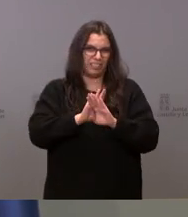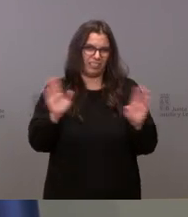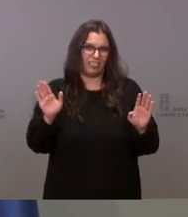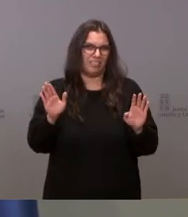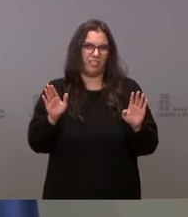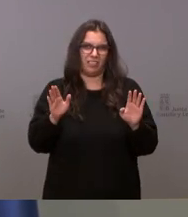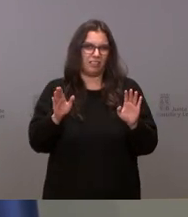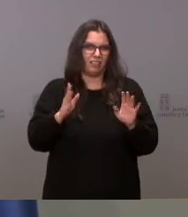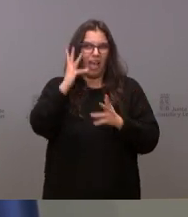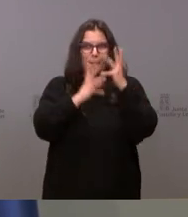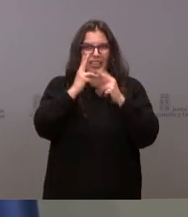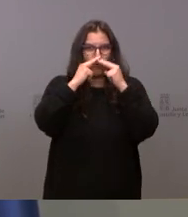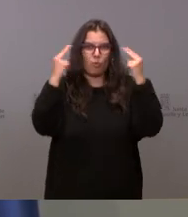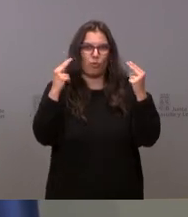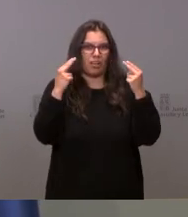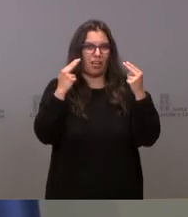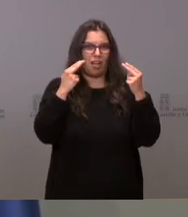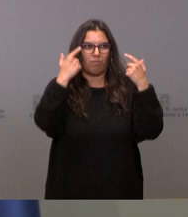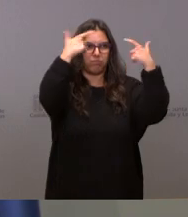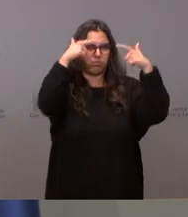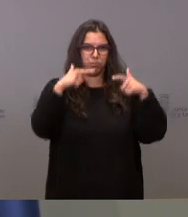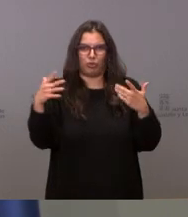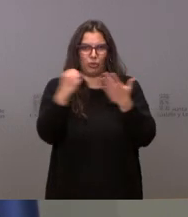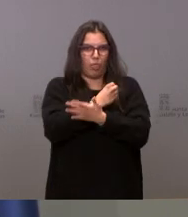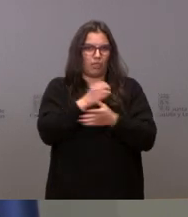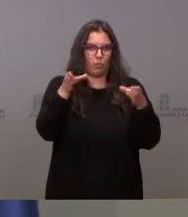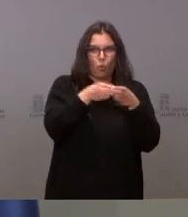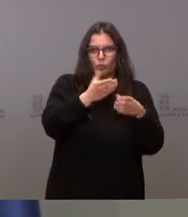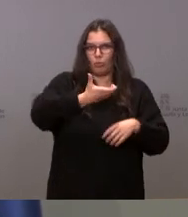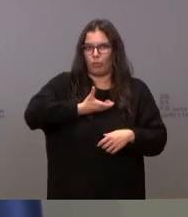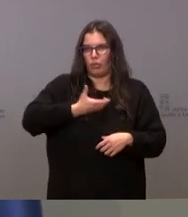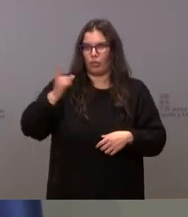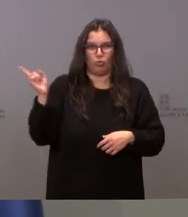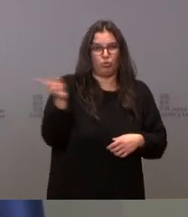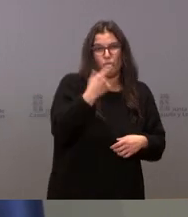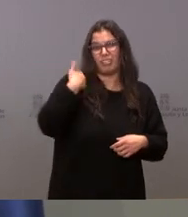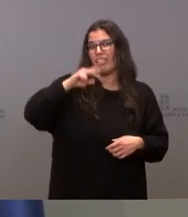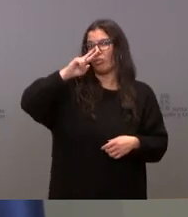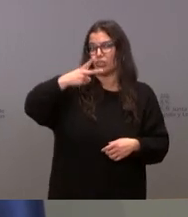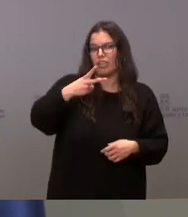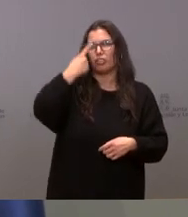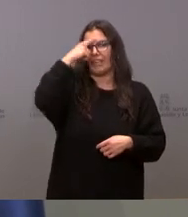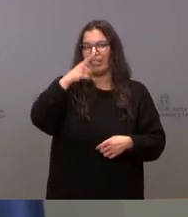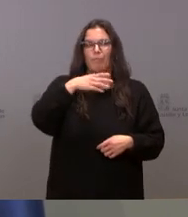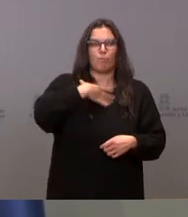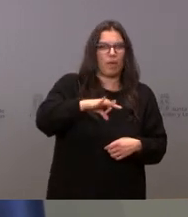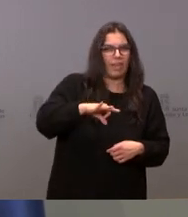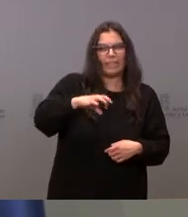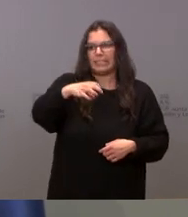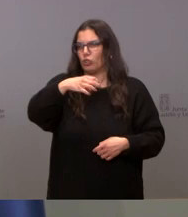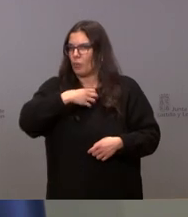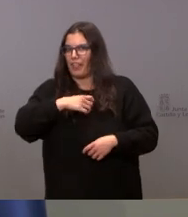todas las administraciones llevamos dos años como para saber lo que se puede, lo que no se puede, lo que permite la ley